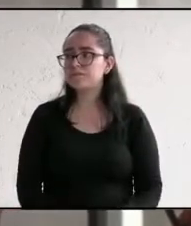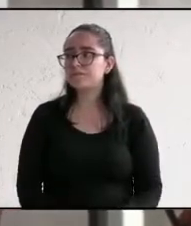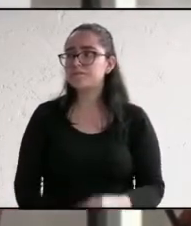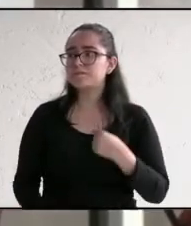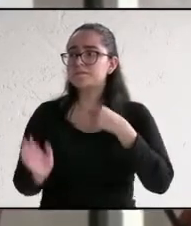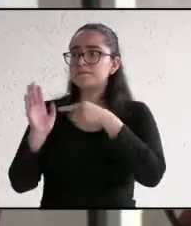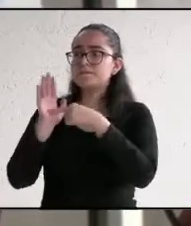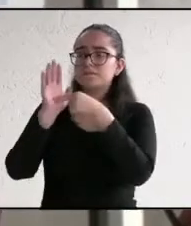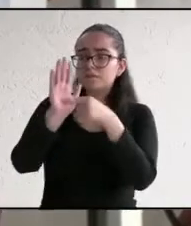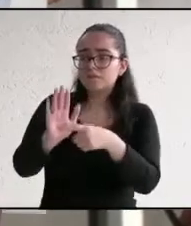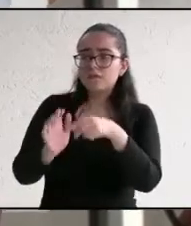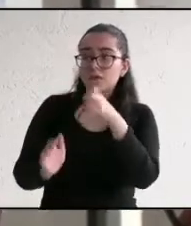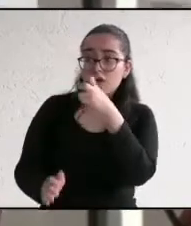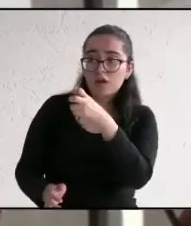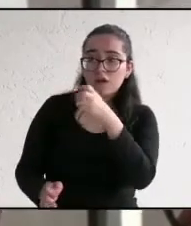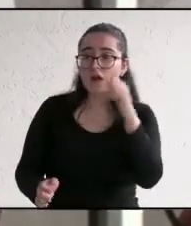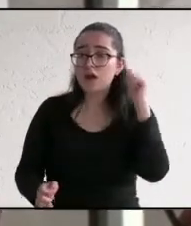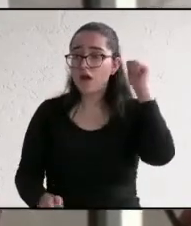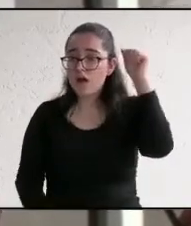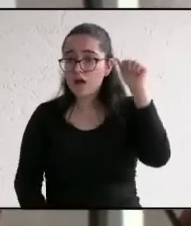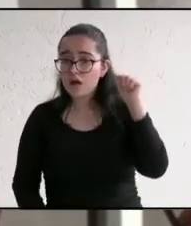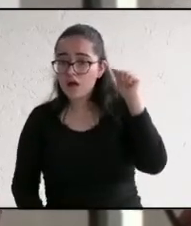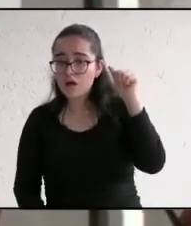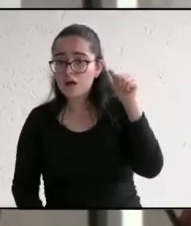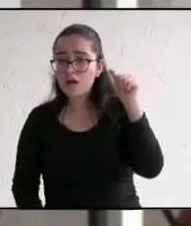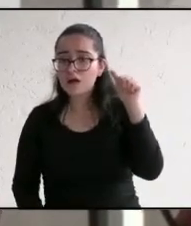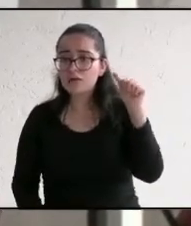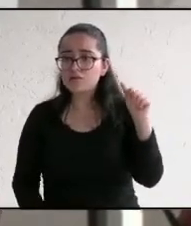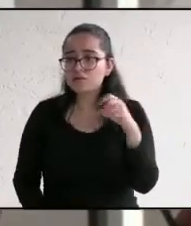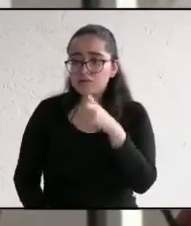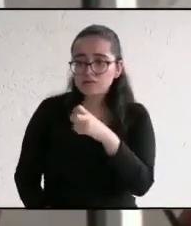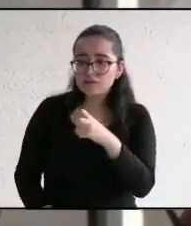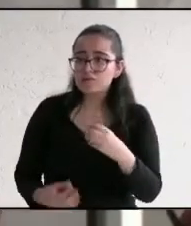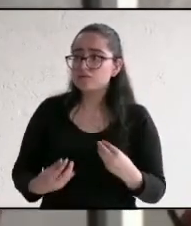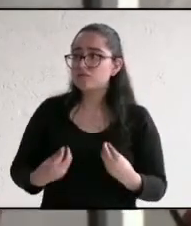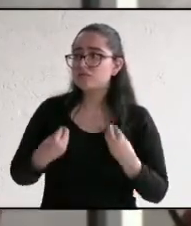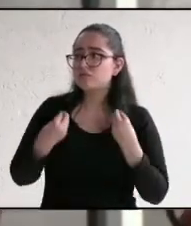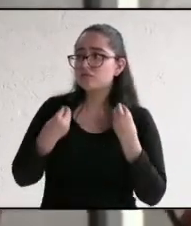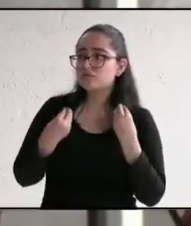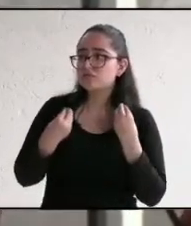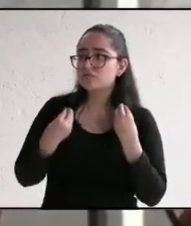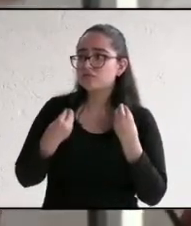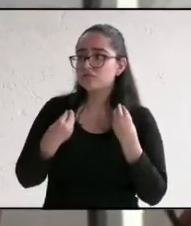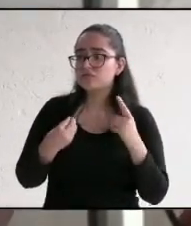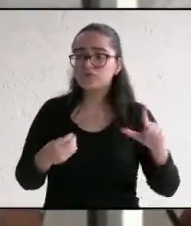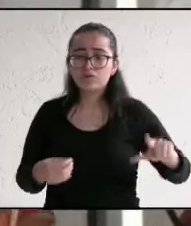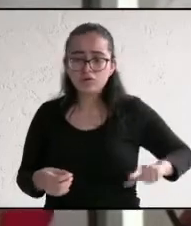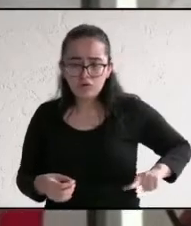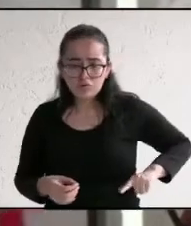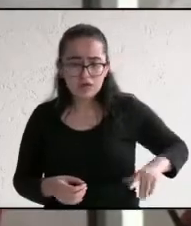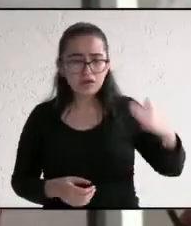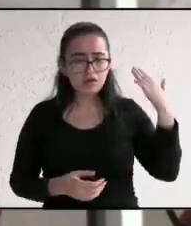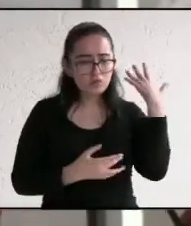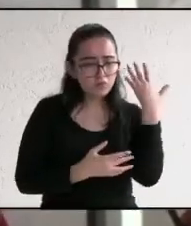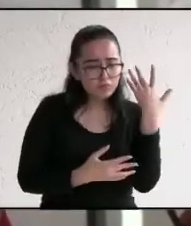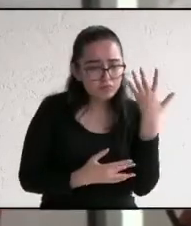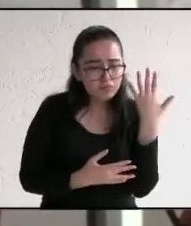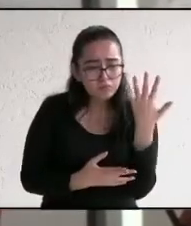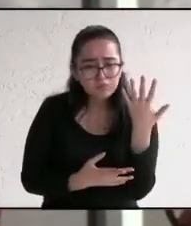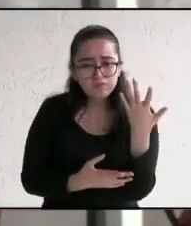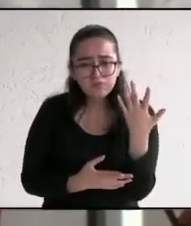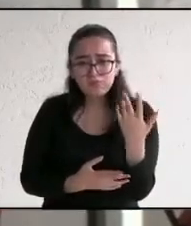Esto es Actopan, es lo que estamos viviendo en Actopan, son las situaciones que el gobierno actual y los pasados nos han dejado.